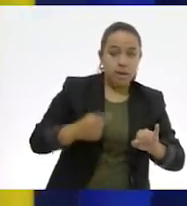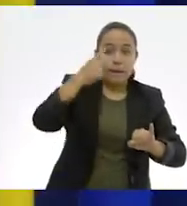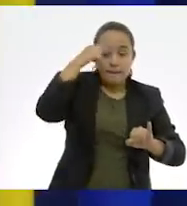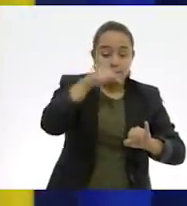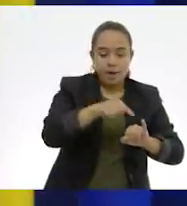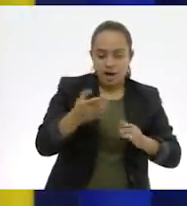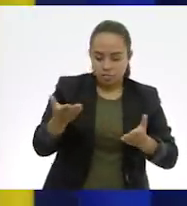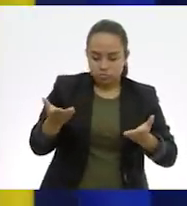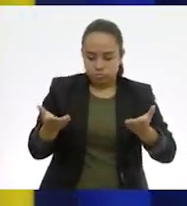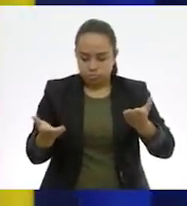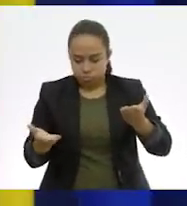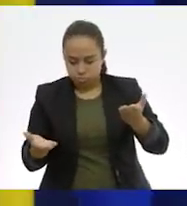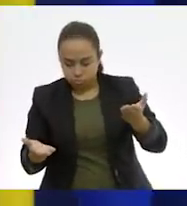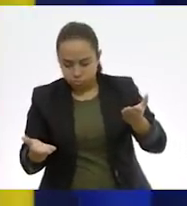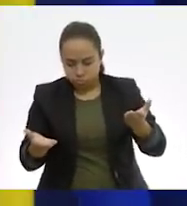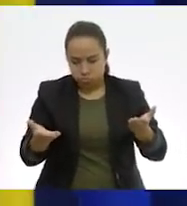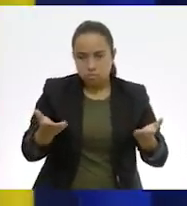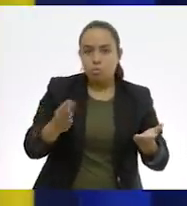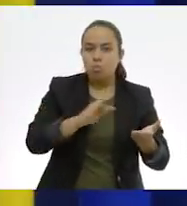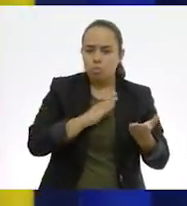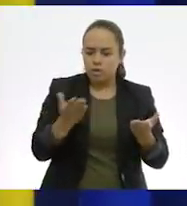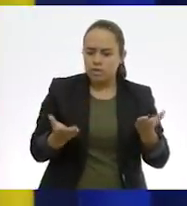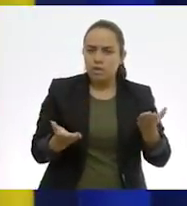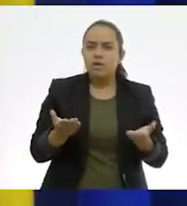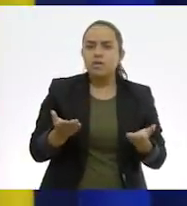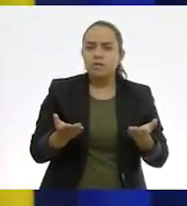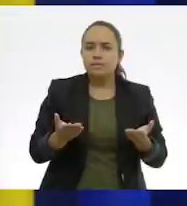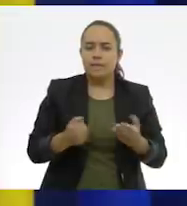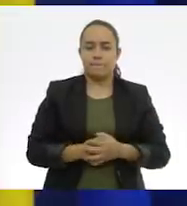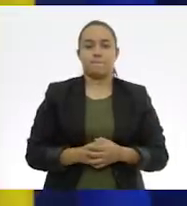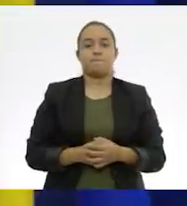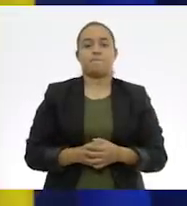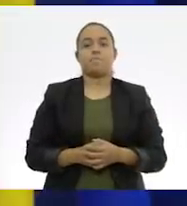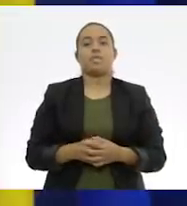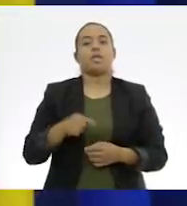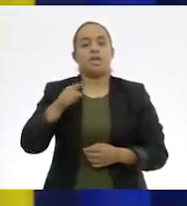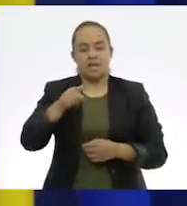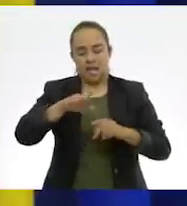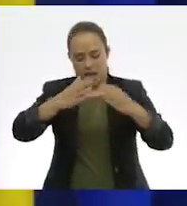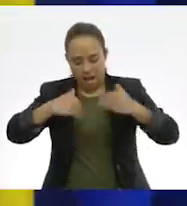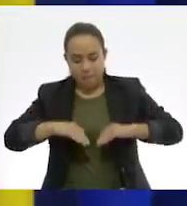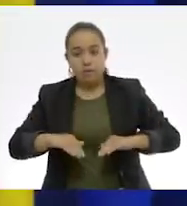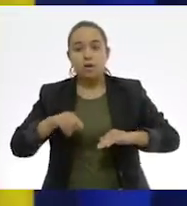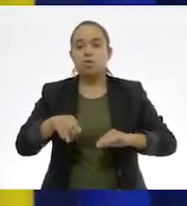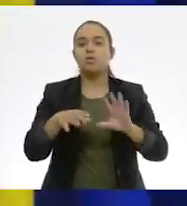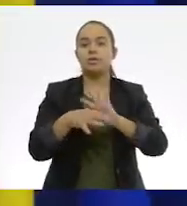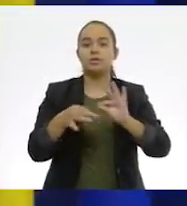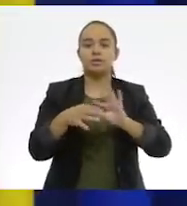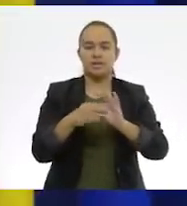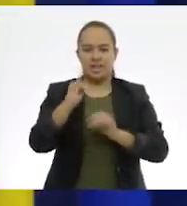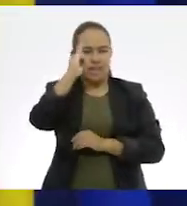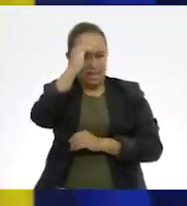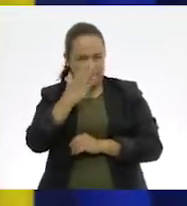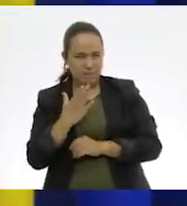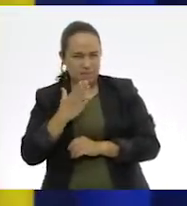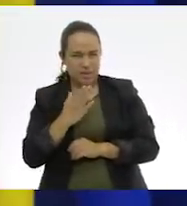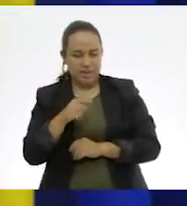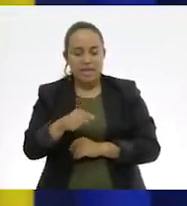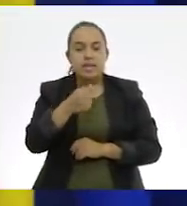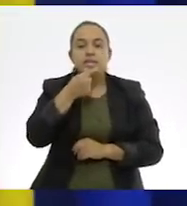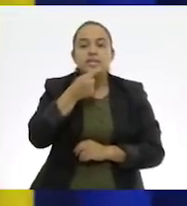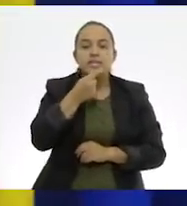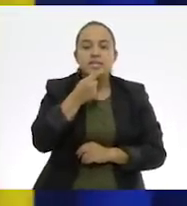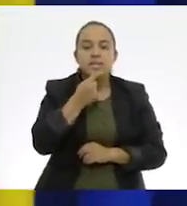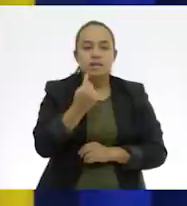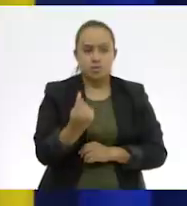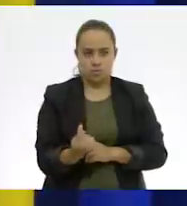balanza se mantenga en equilibrio? Y entonces debajo van a ver la imagen de un niño